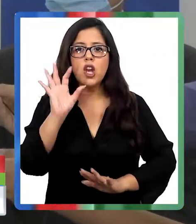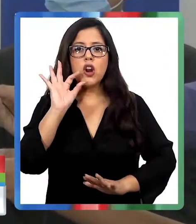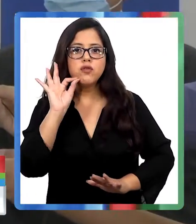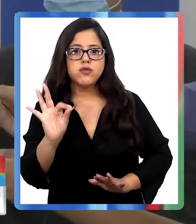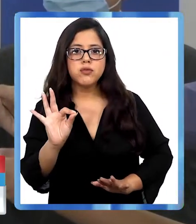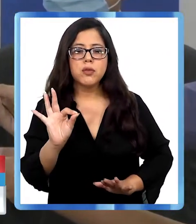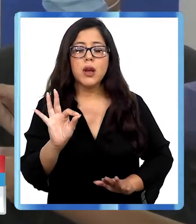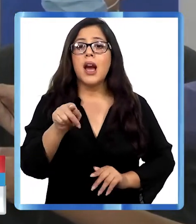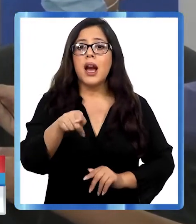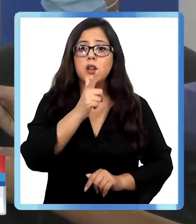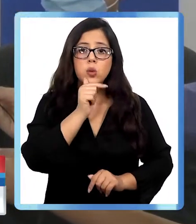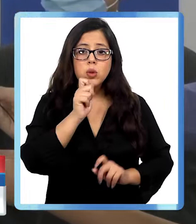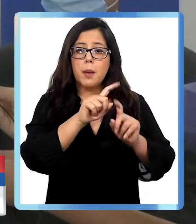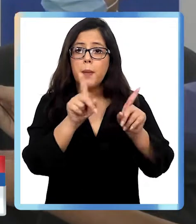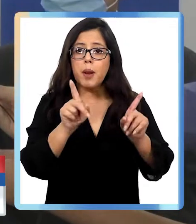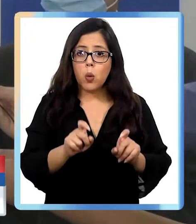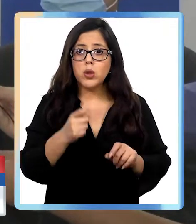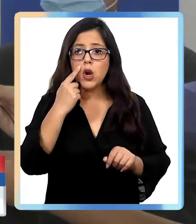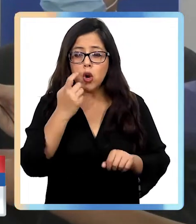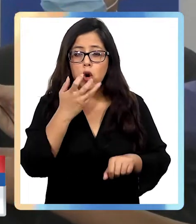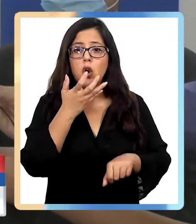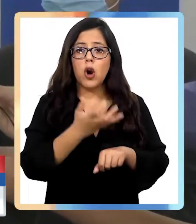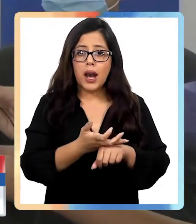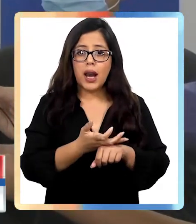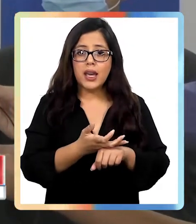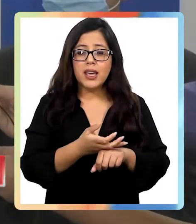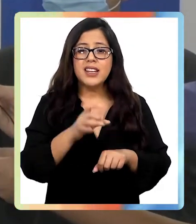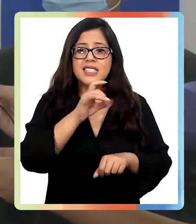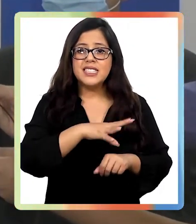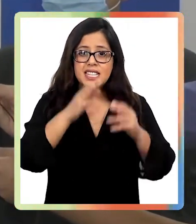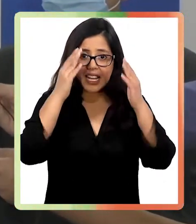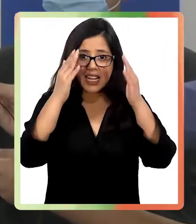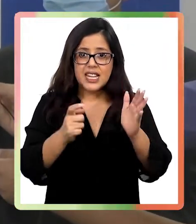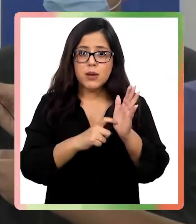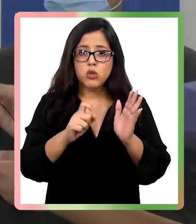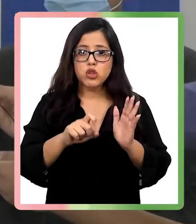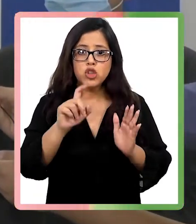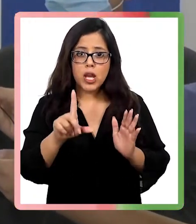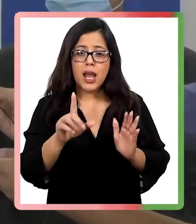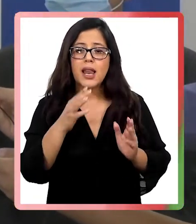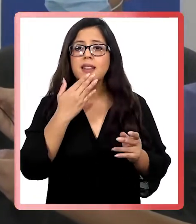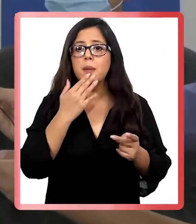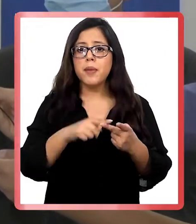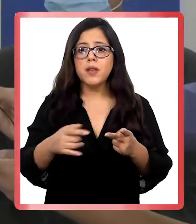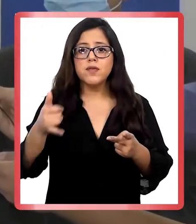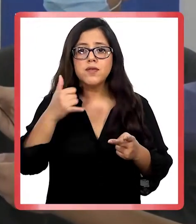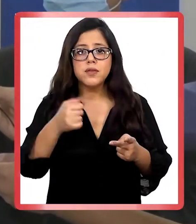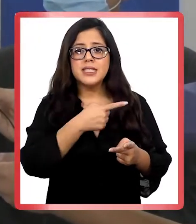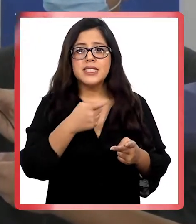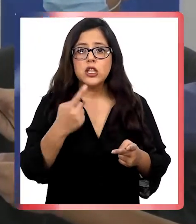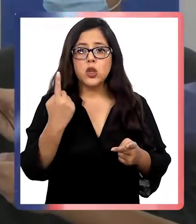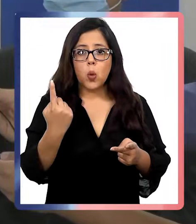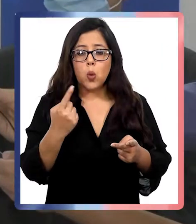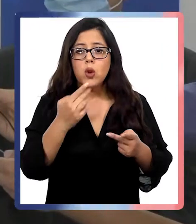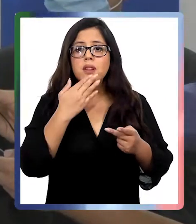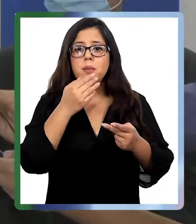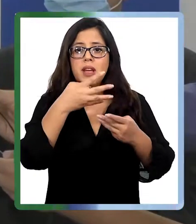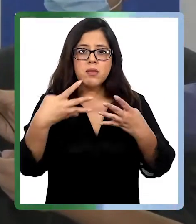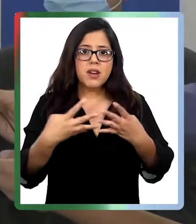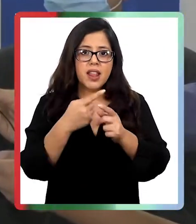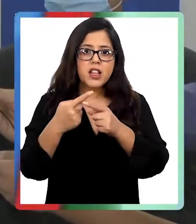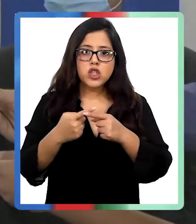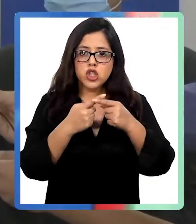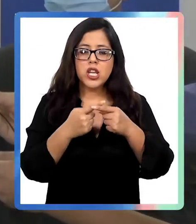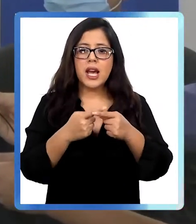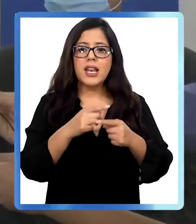consultas, reiterar que existen los canales chileatiende.cl, también el teléfono 101 y las distintas redes sociales, tanto del